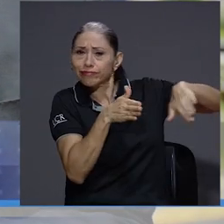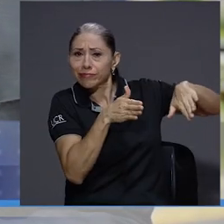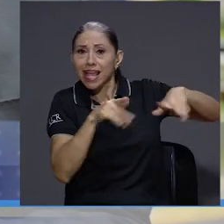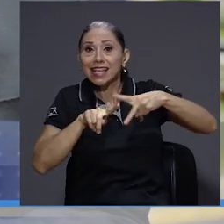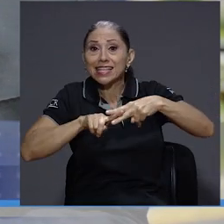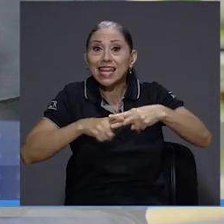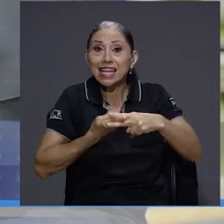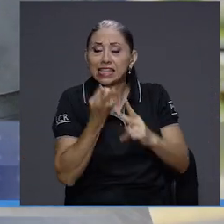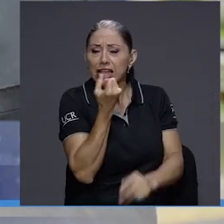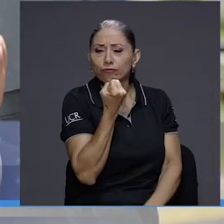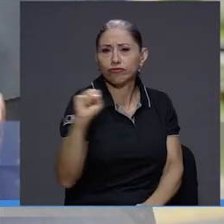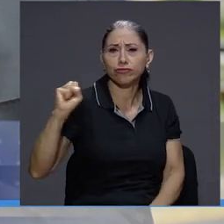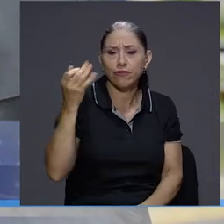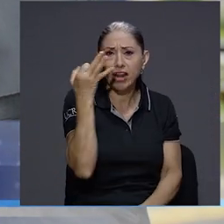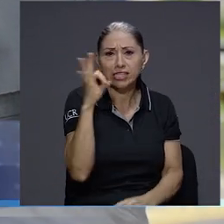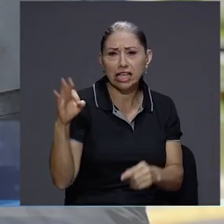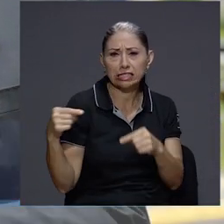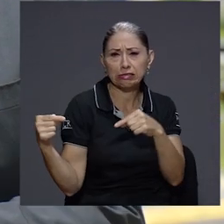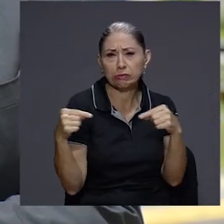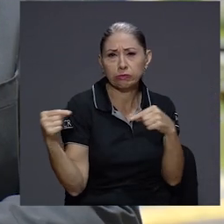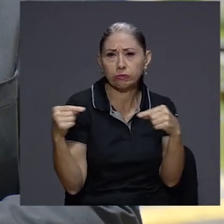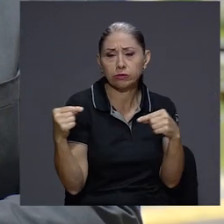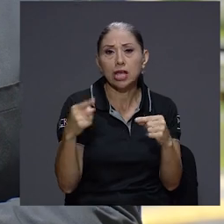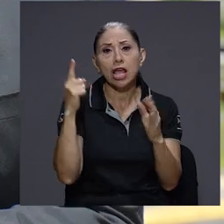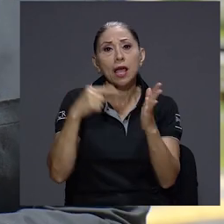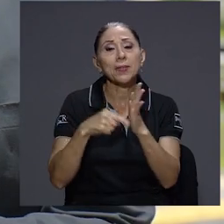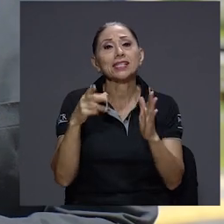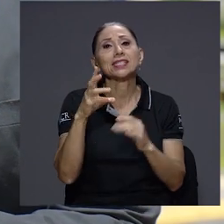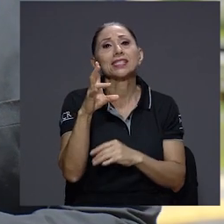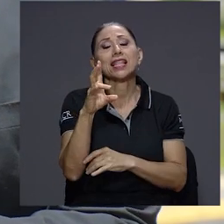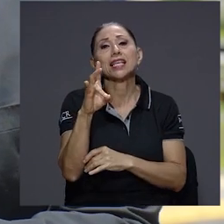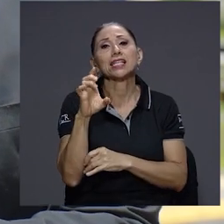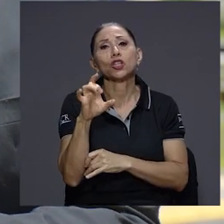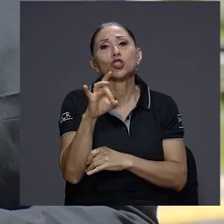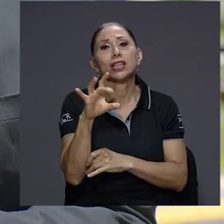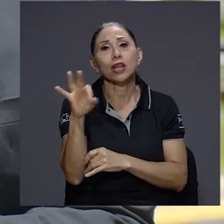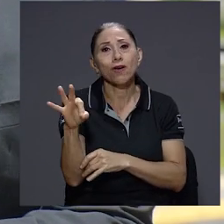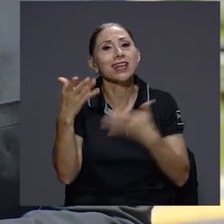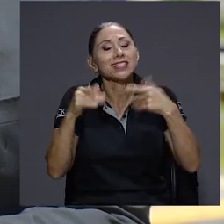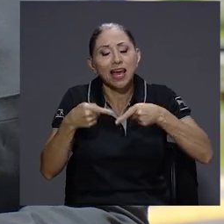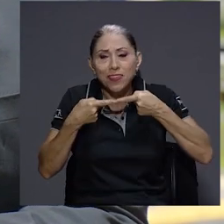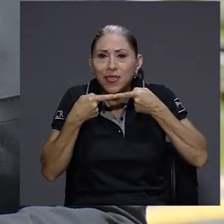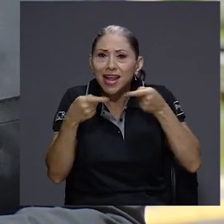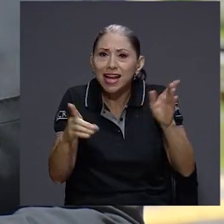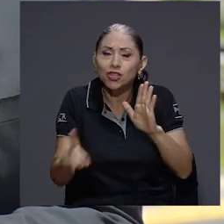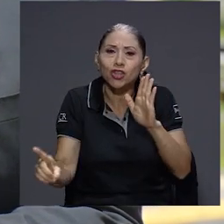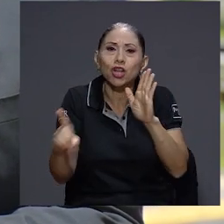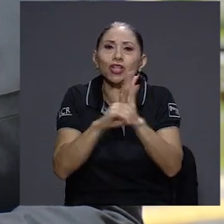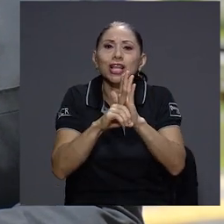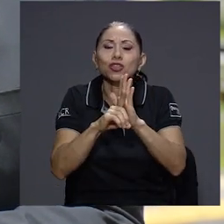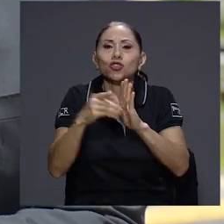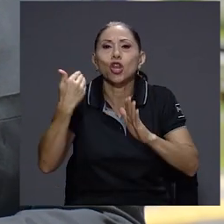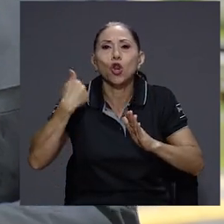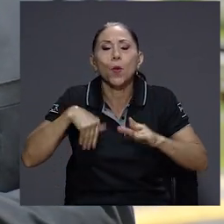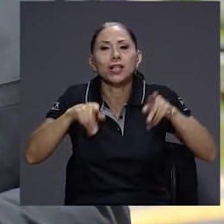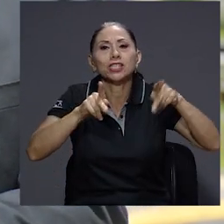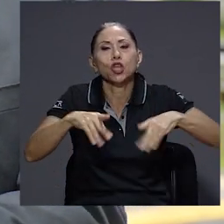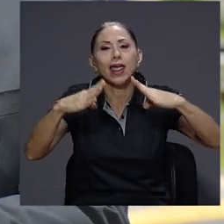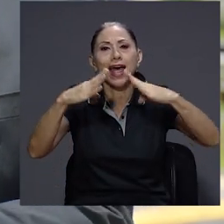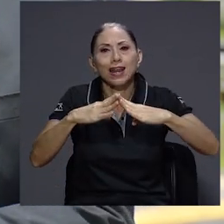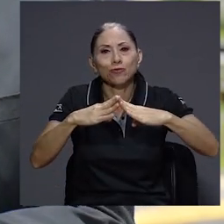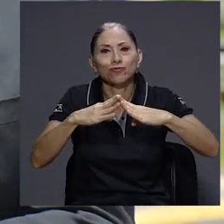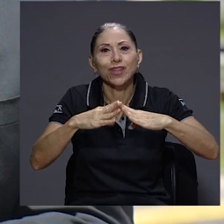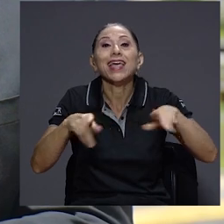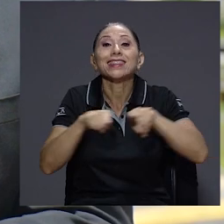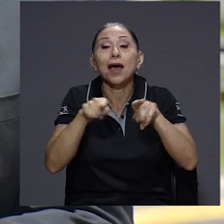revolucionario francés y en 1789 se emite la Declaración de los Derechos del Hombre y Ciudadano, que emite las